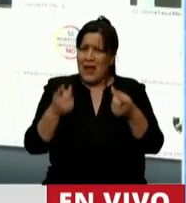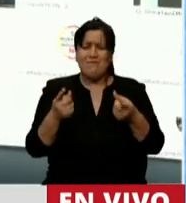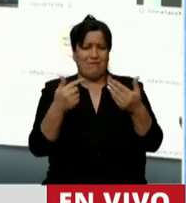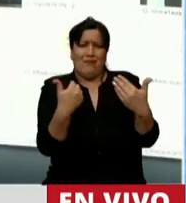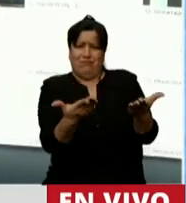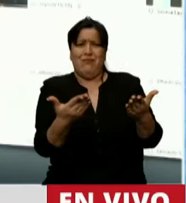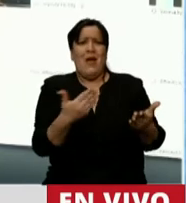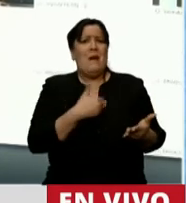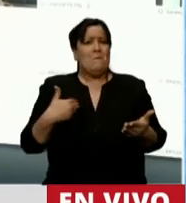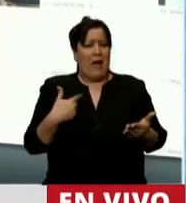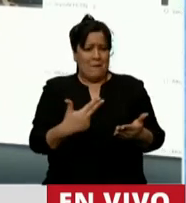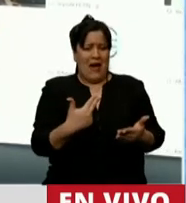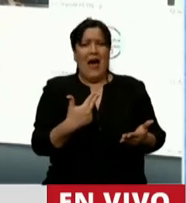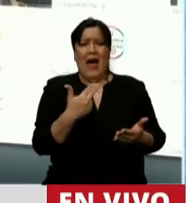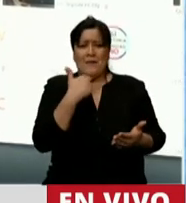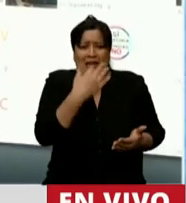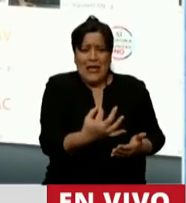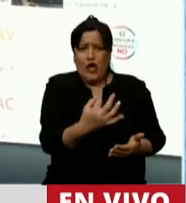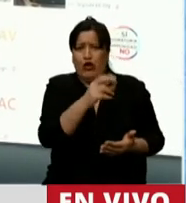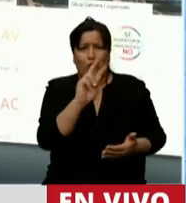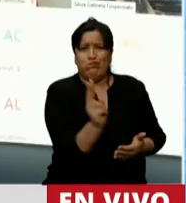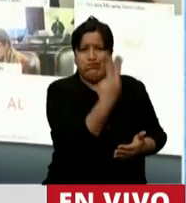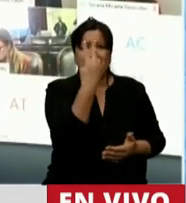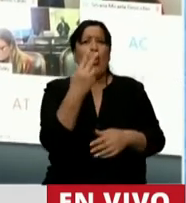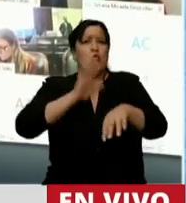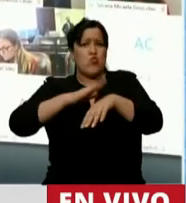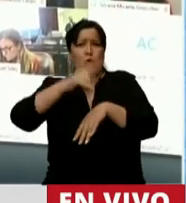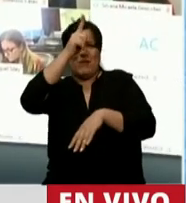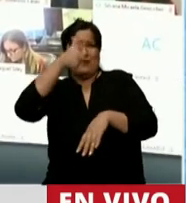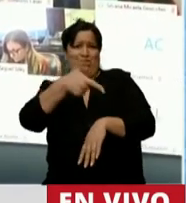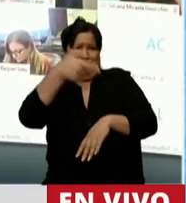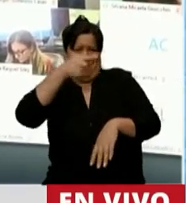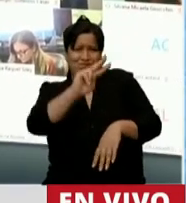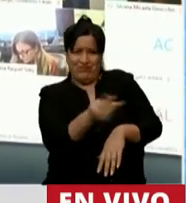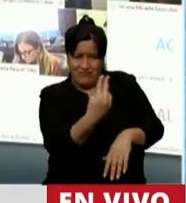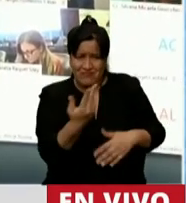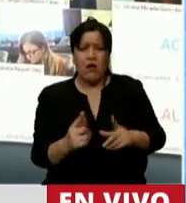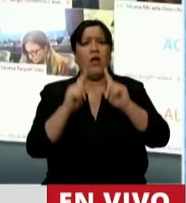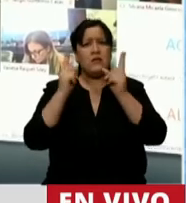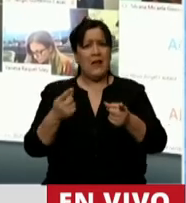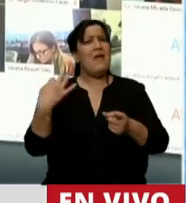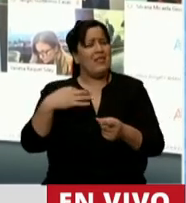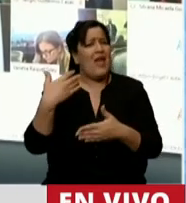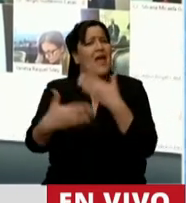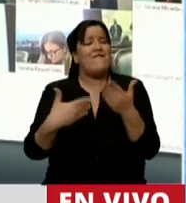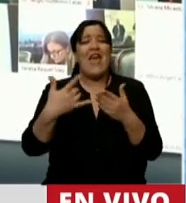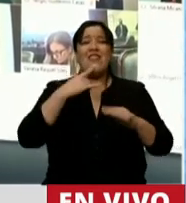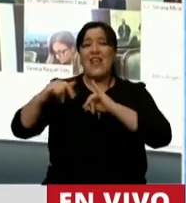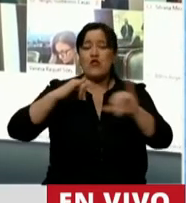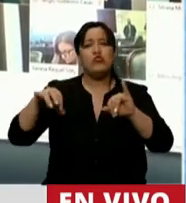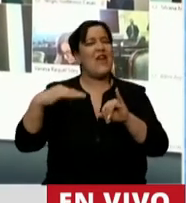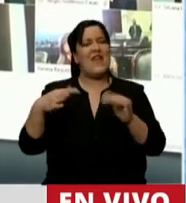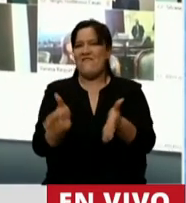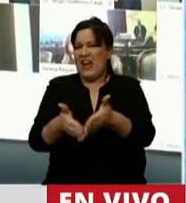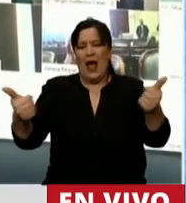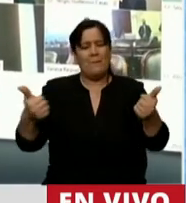que pierden a sus hijos a manos de las fuerzas de seguridad. Además queremos generar una agilización de la recepción de las denuncias para